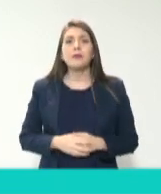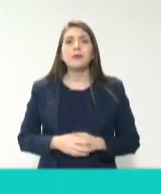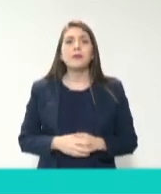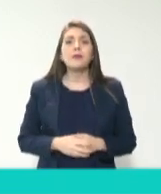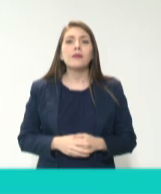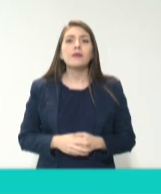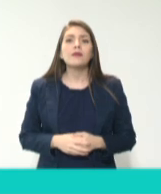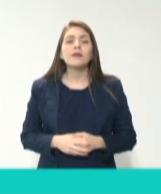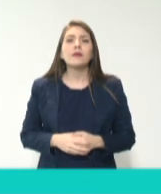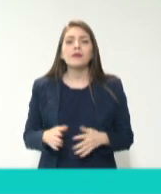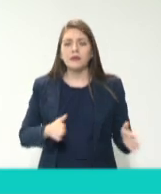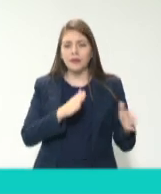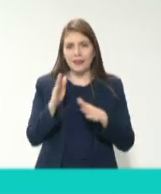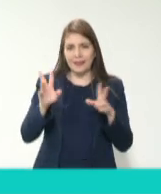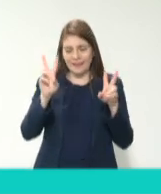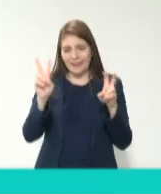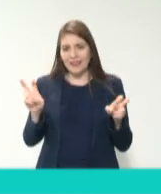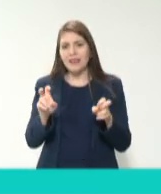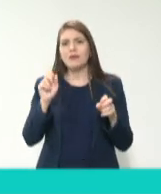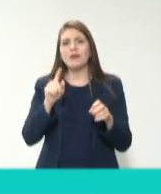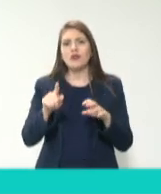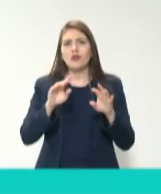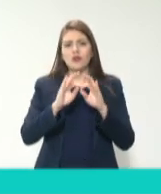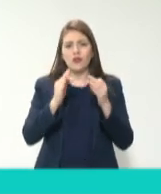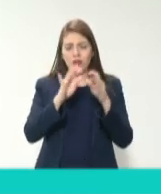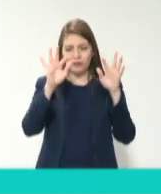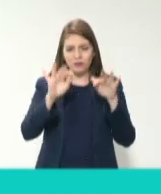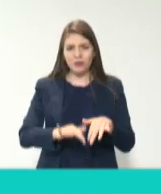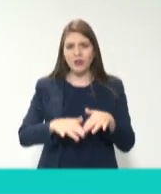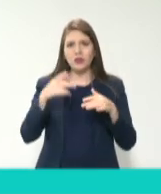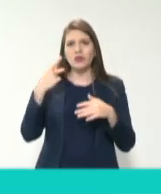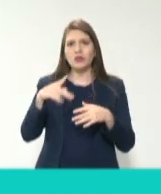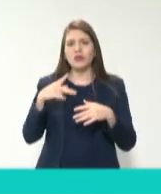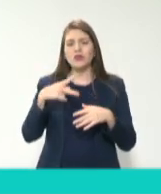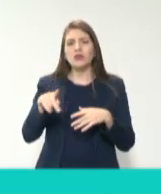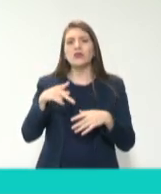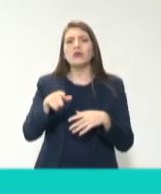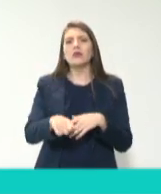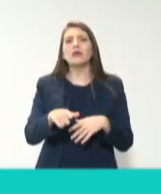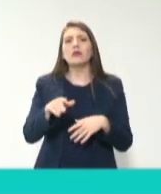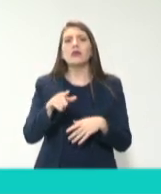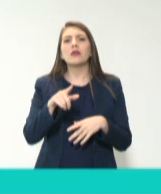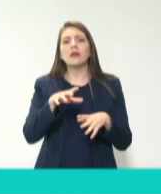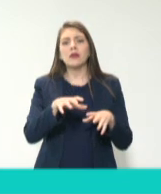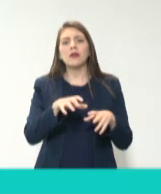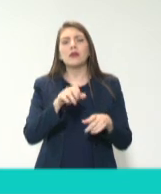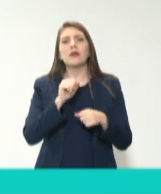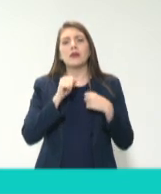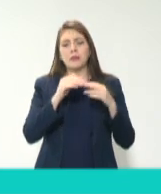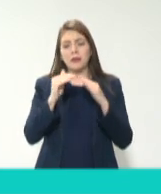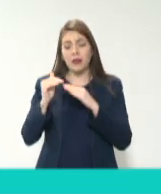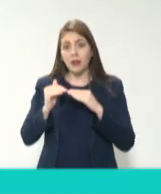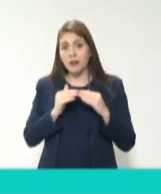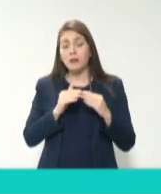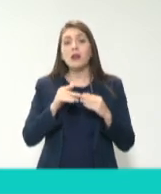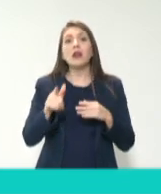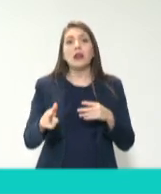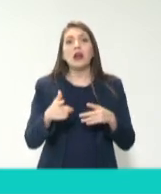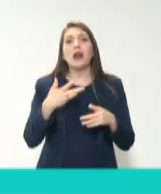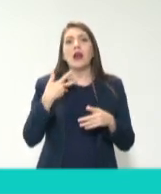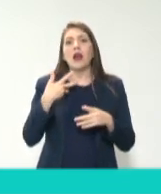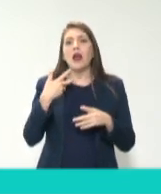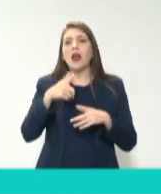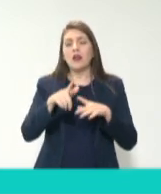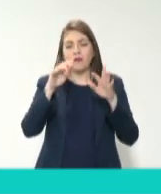formatos de declaración patrimonial. Recién en esta semana se acordó la entrada en vigor de los sistemas, porque los formatos